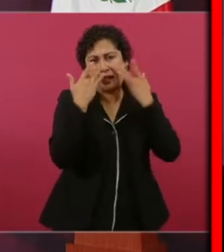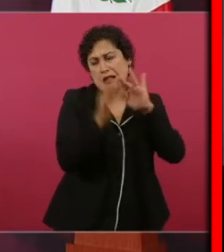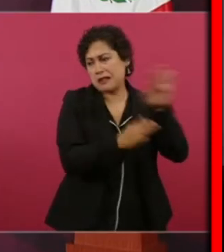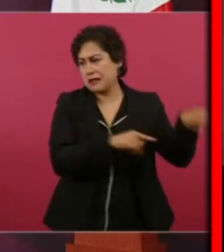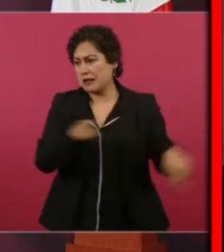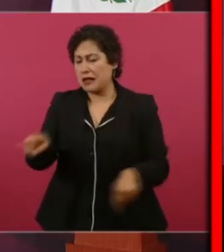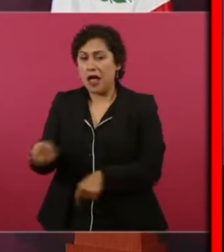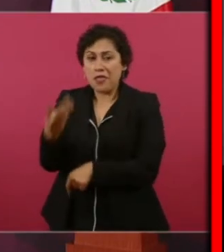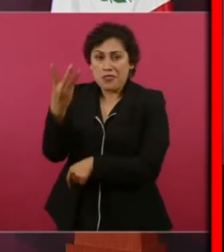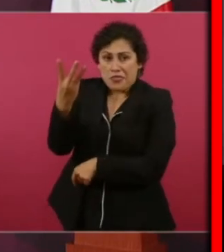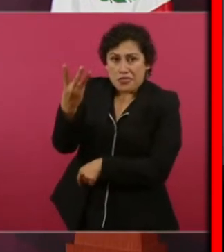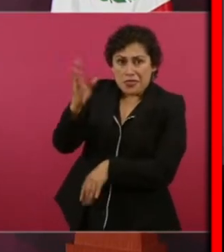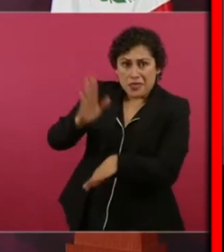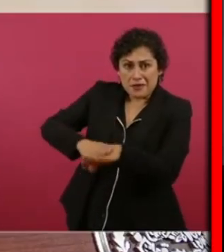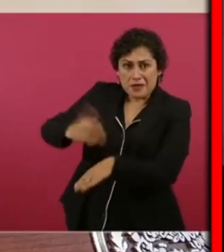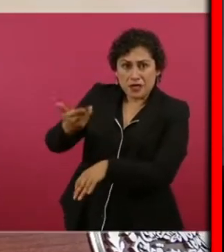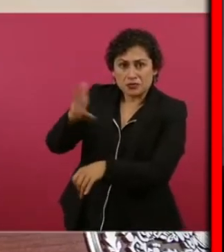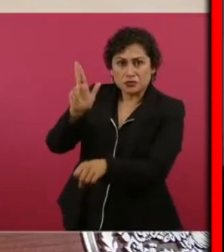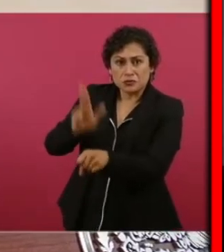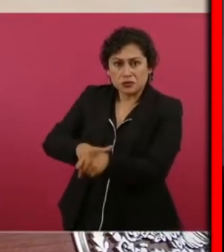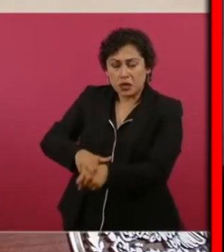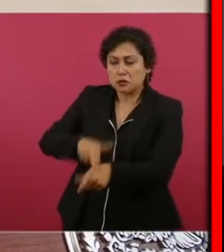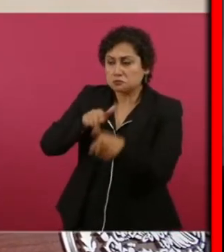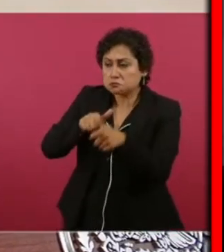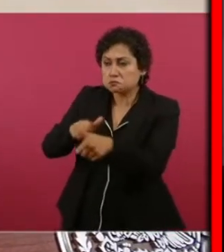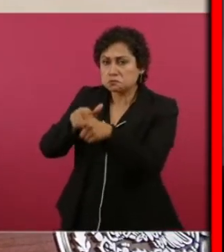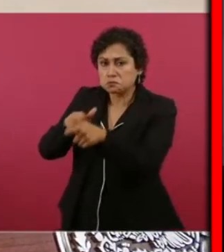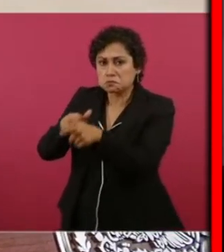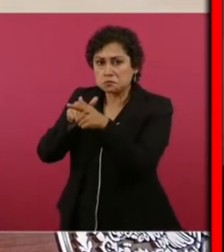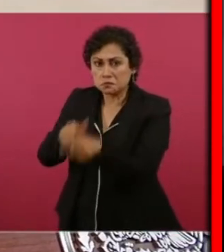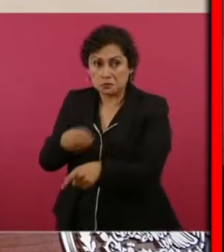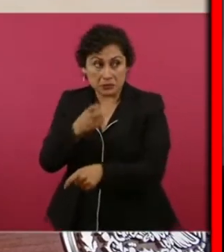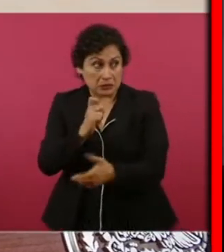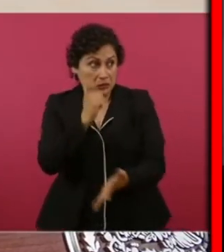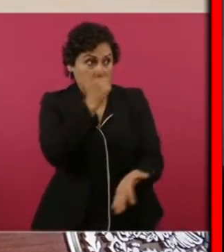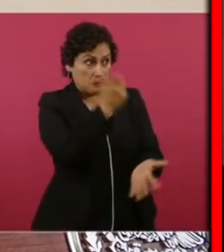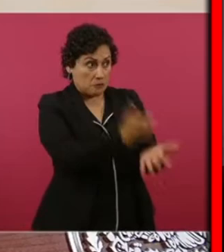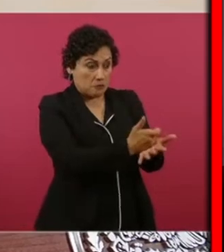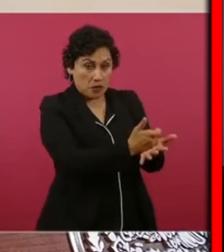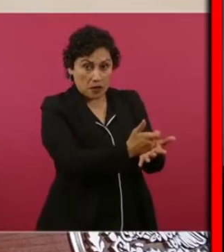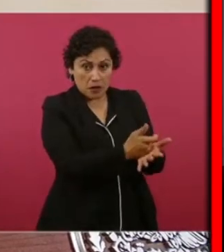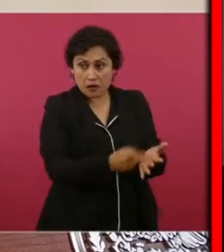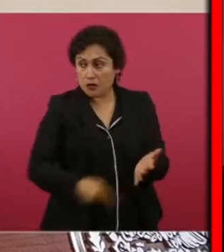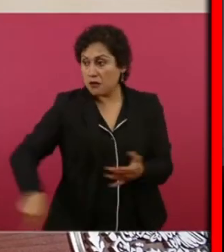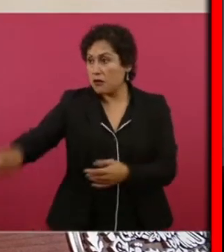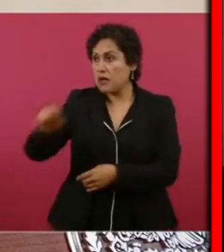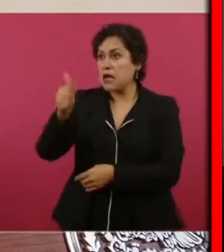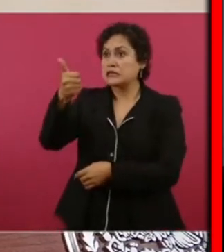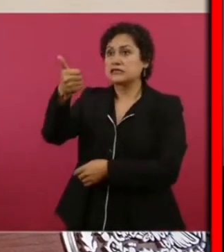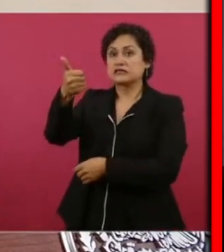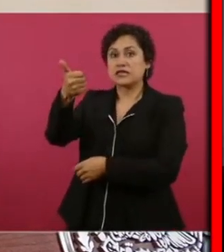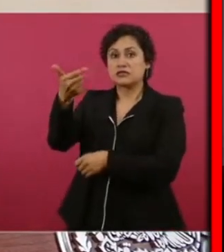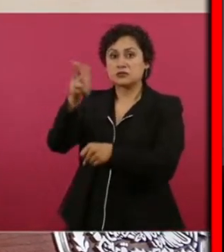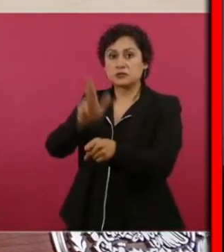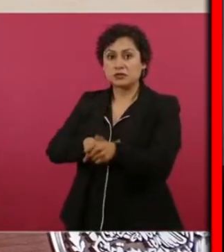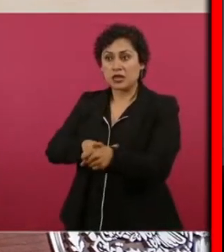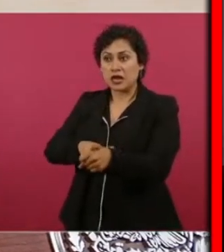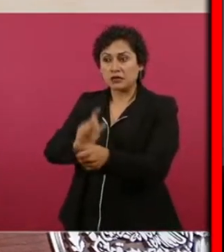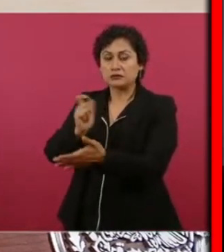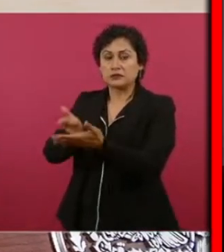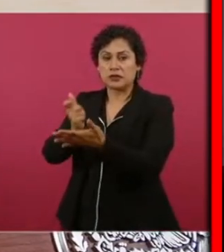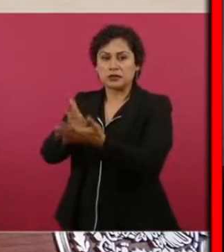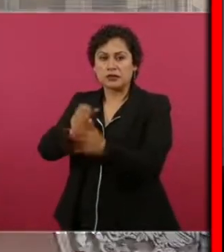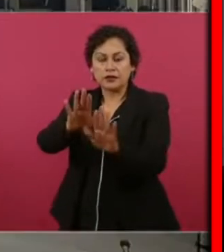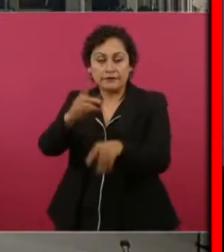y es lo que pagamos en un año por seis pero esto es pagarlo, pagar seis